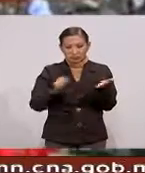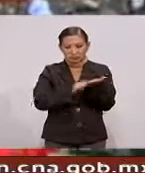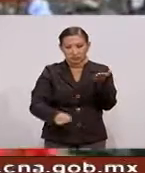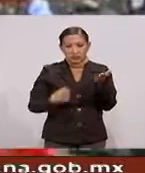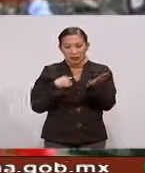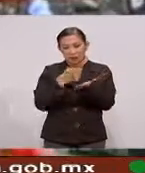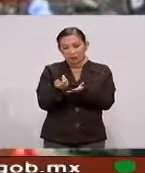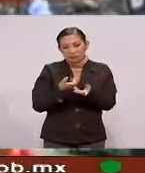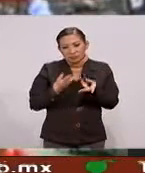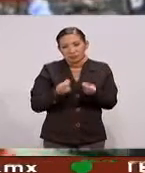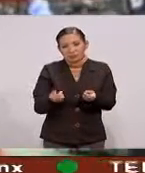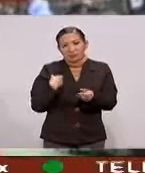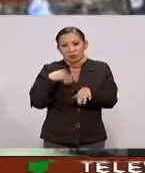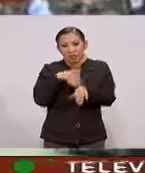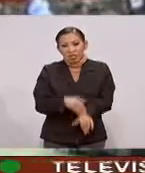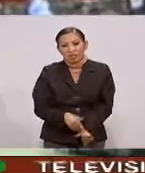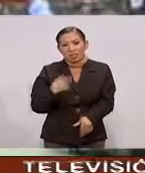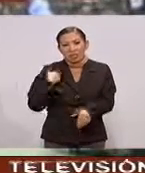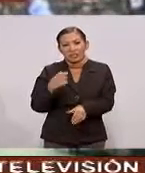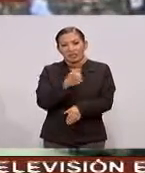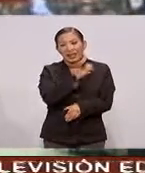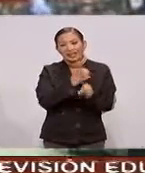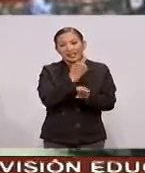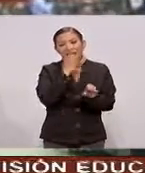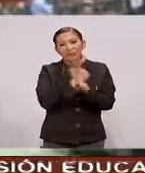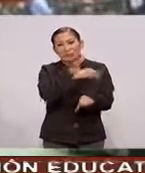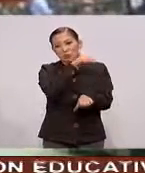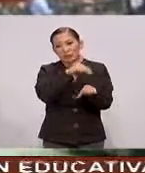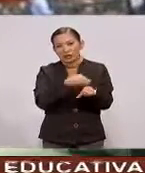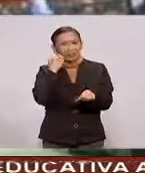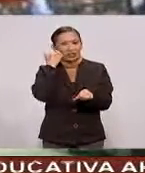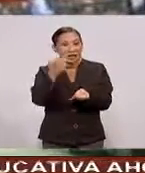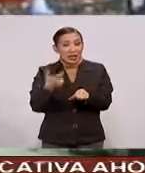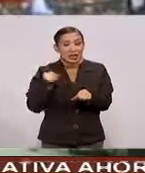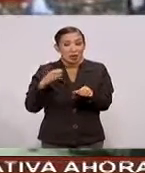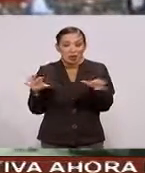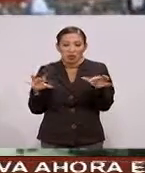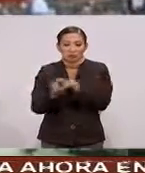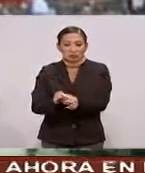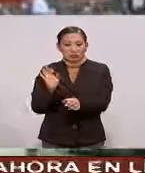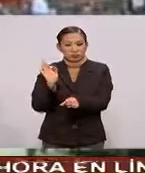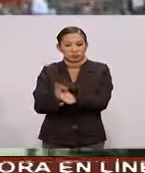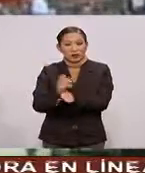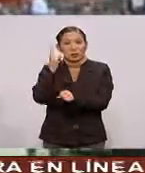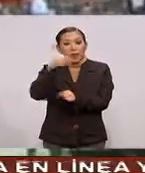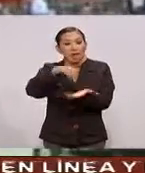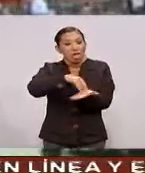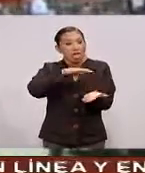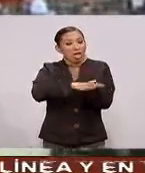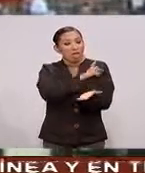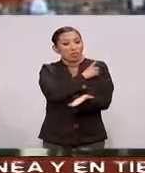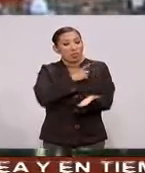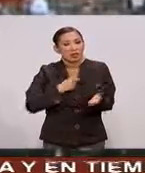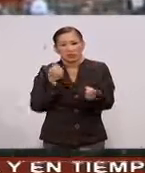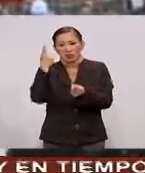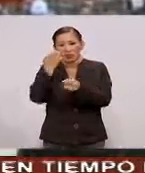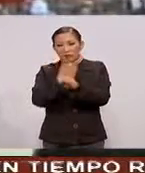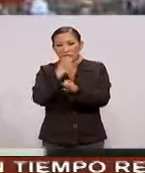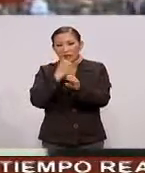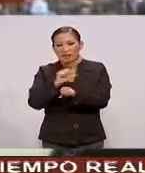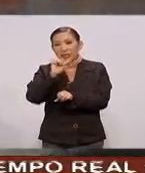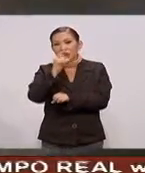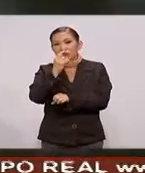disciplina financiera De las entidades y municipios Con la que se busca Imponer candados A la contratación de deuda En estados Y